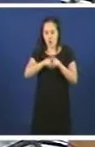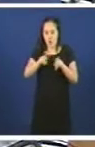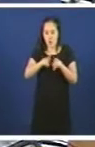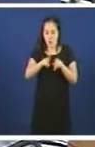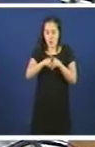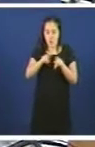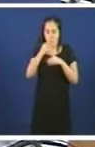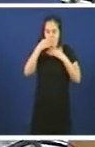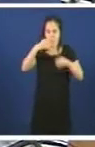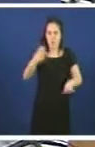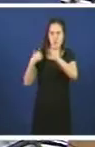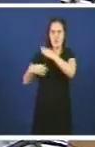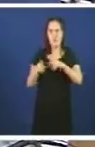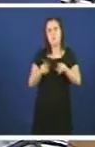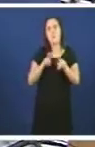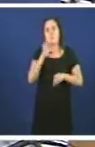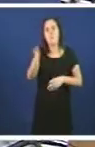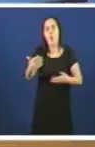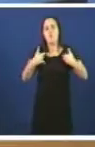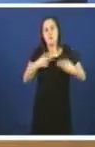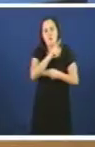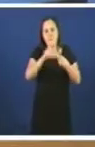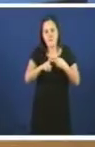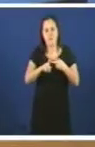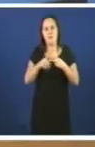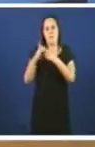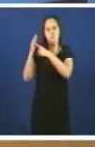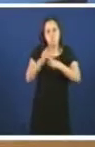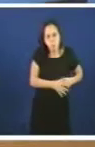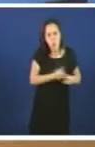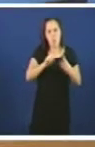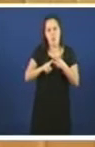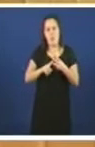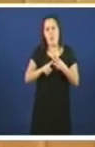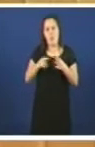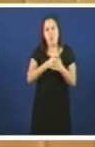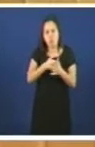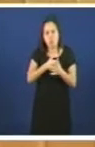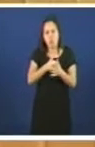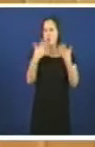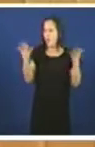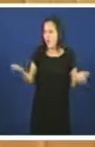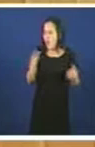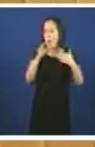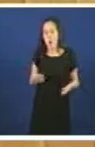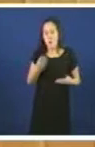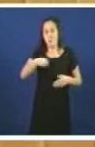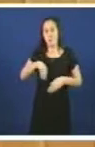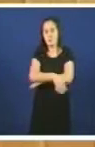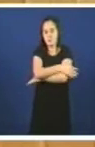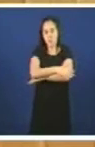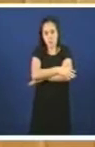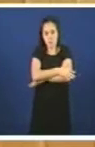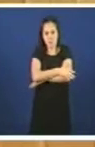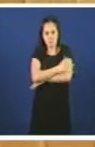que tanto sufreu. Que tanto foi castigada, minusvalorada, desprezada. E agora teñen un goberno que no canto de por en